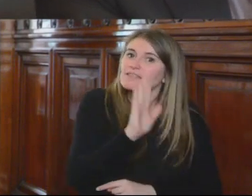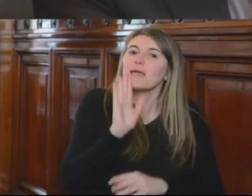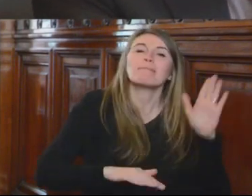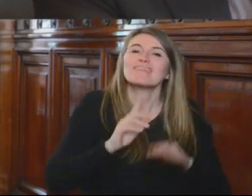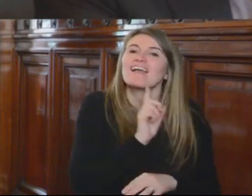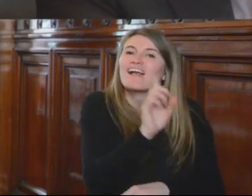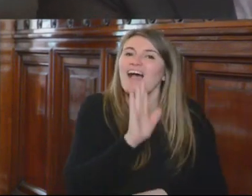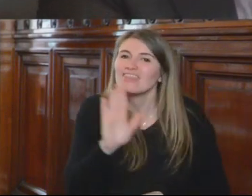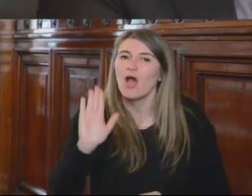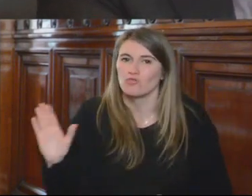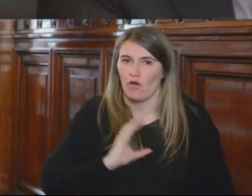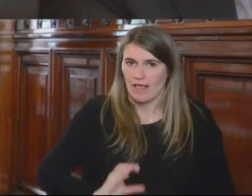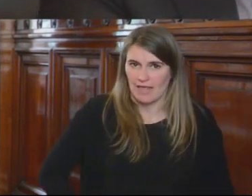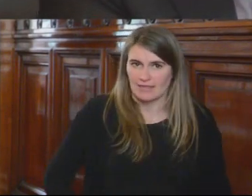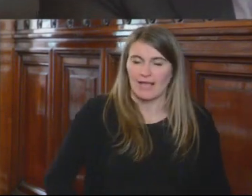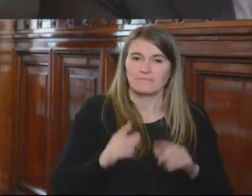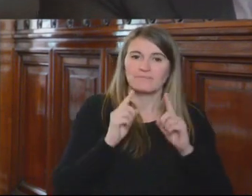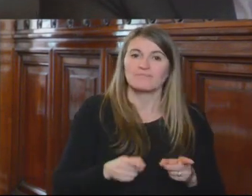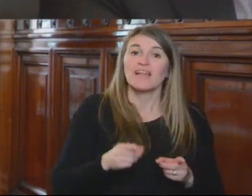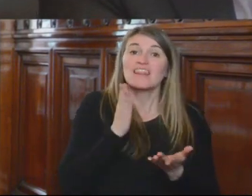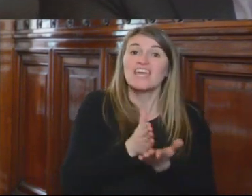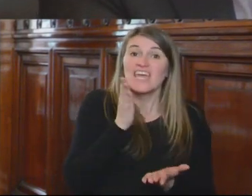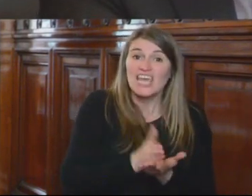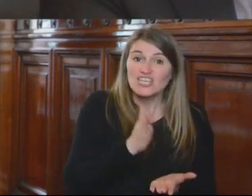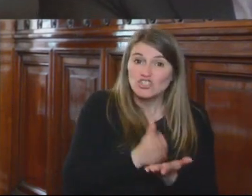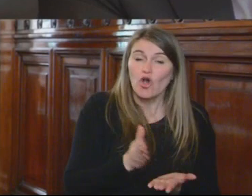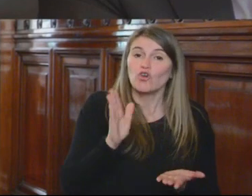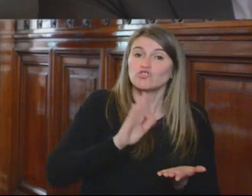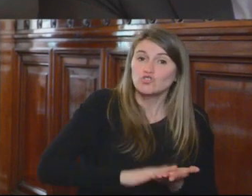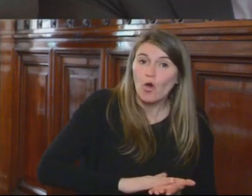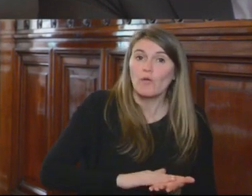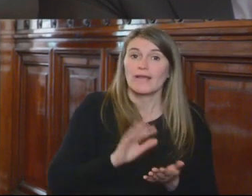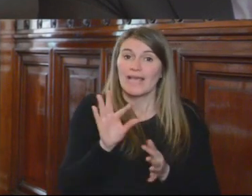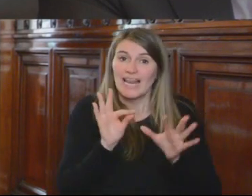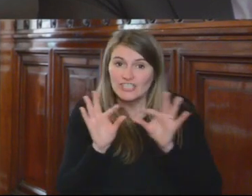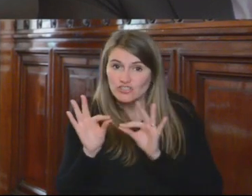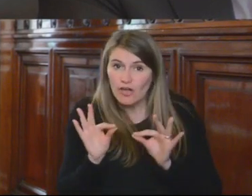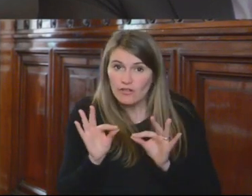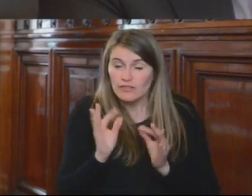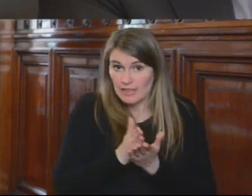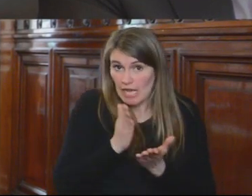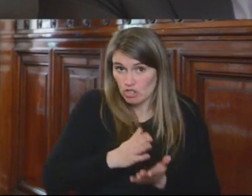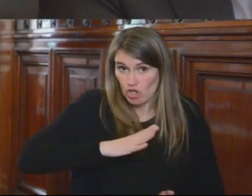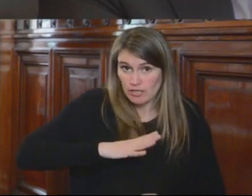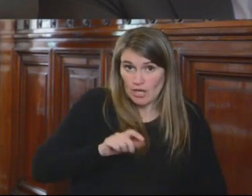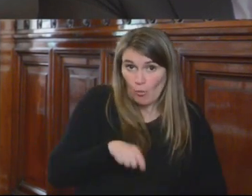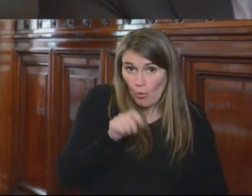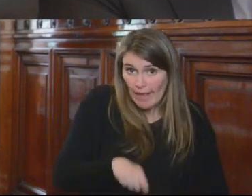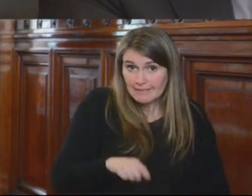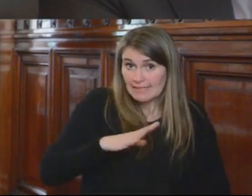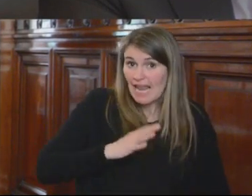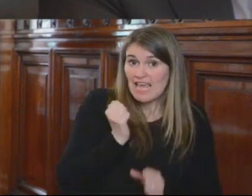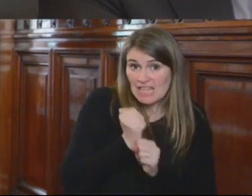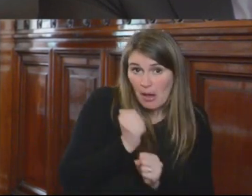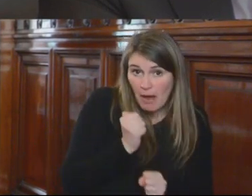Ahora bien, sobre el derecho a la lesión, o más bien sobre el derecho que tienen los jueces al trabajo,